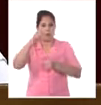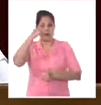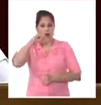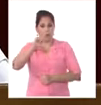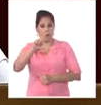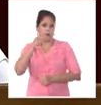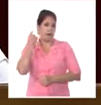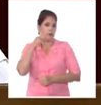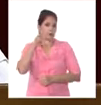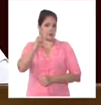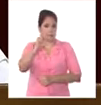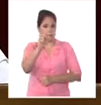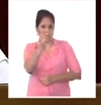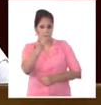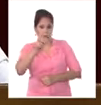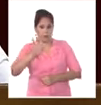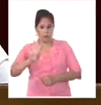2014.